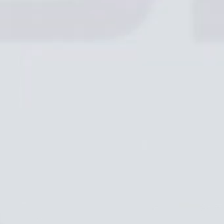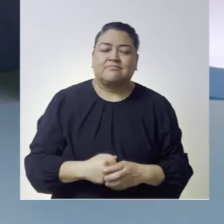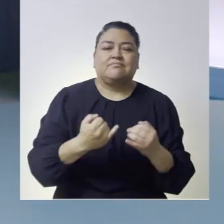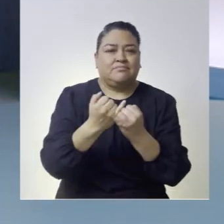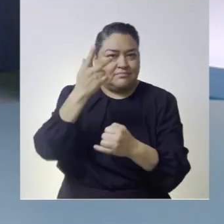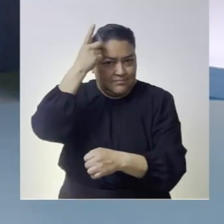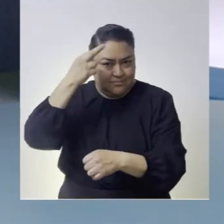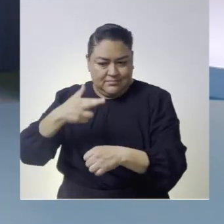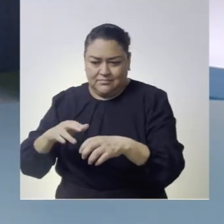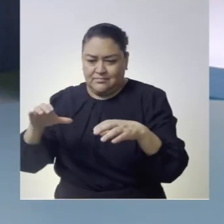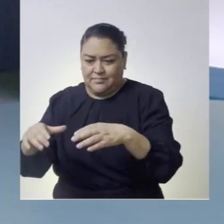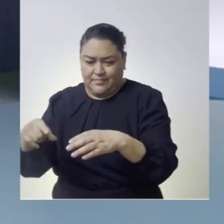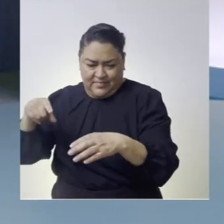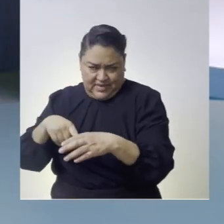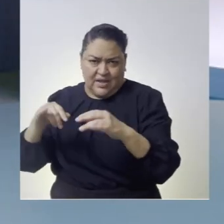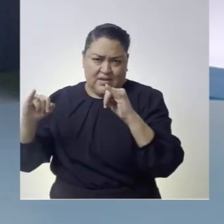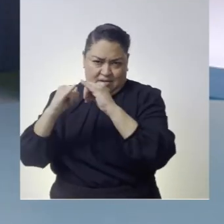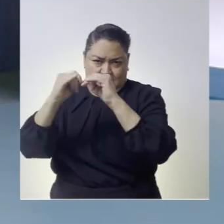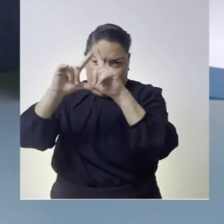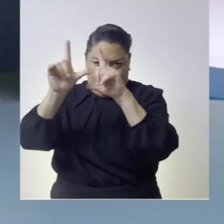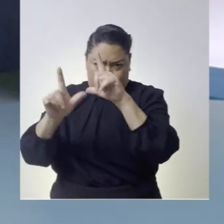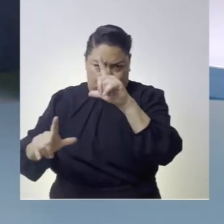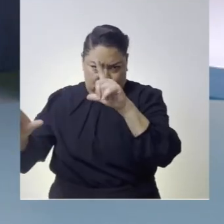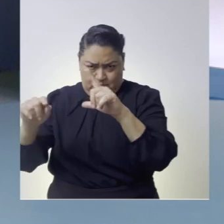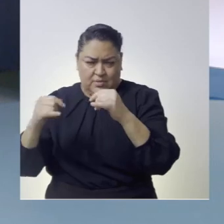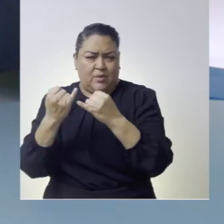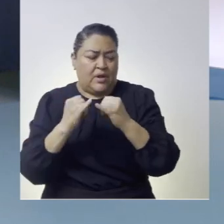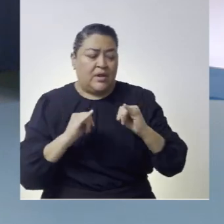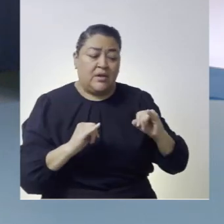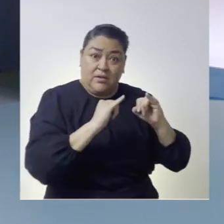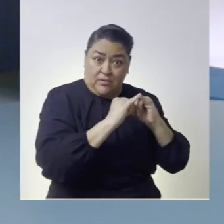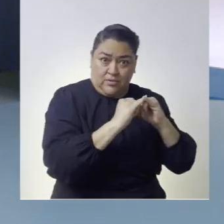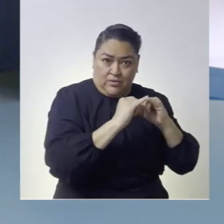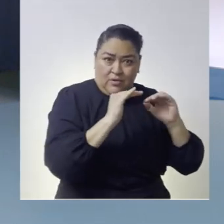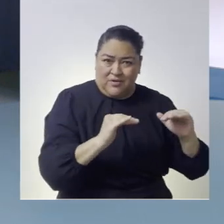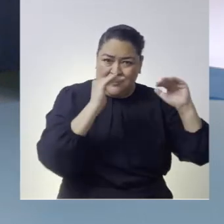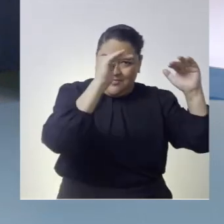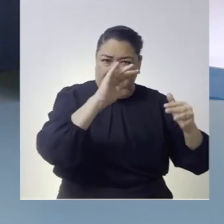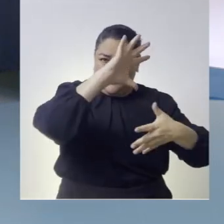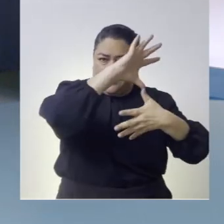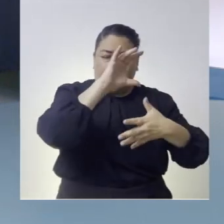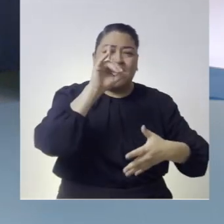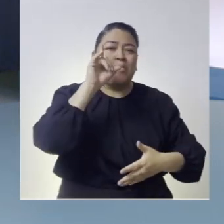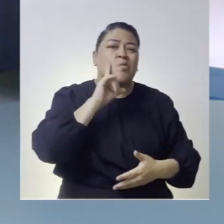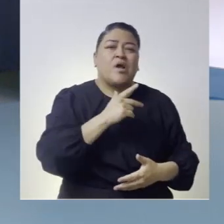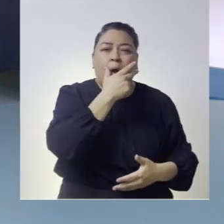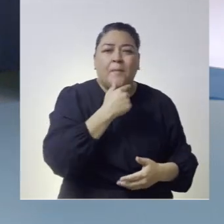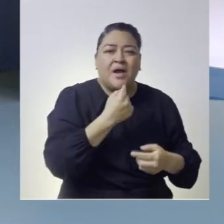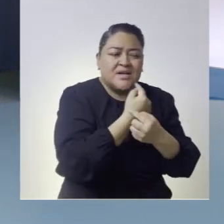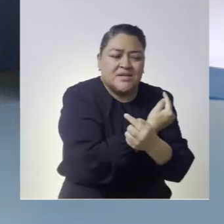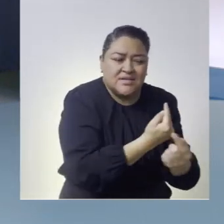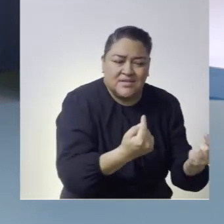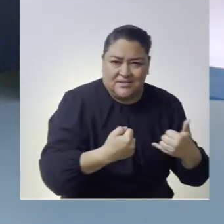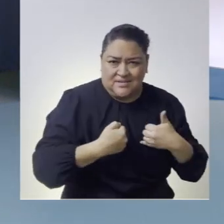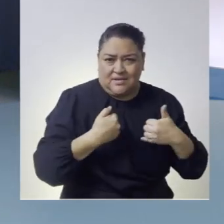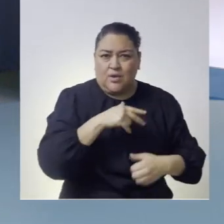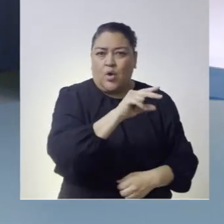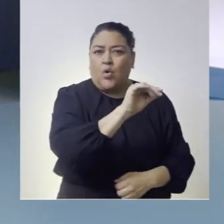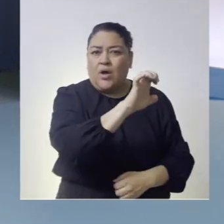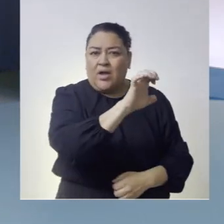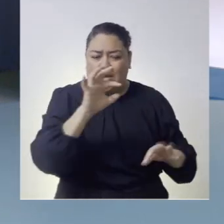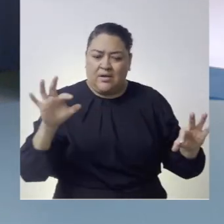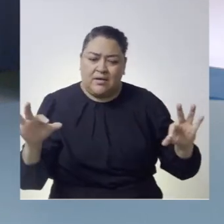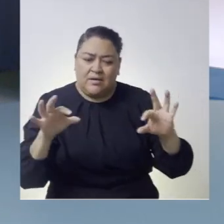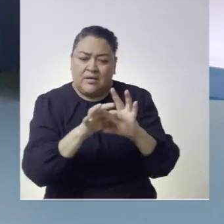la dirección general de relaciones institucionales nacionales y el instituto interamericano del niño la niña y adolescentes de la organización de los